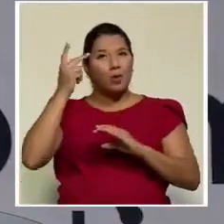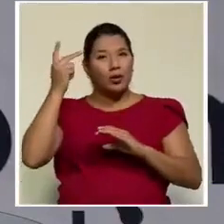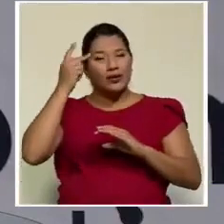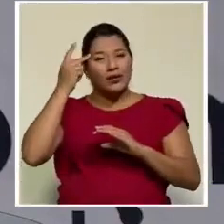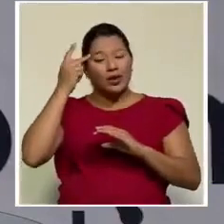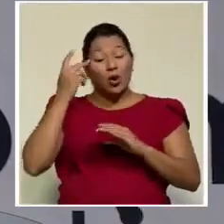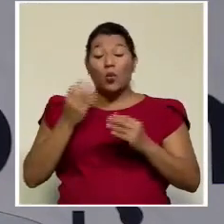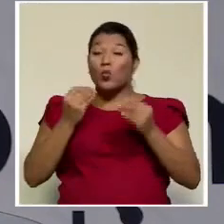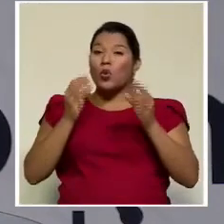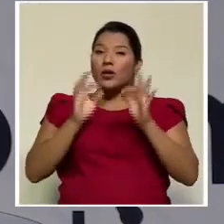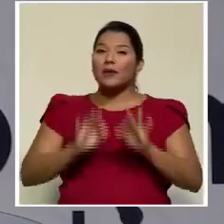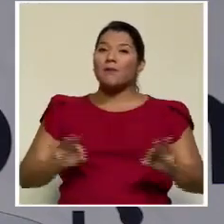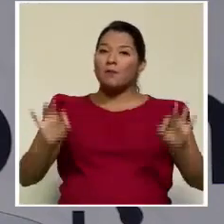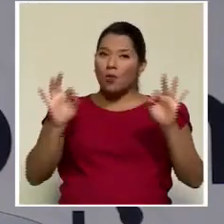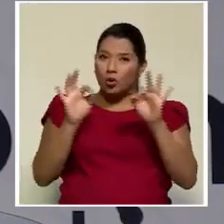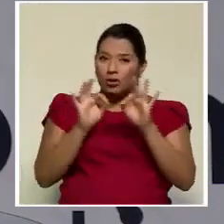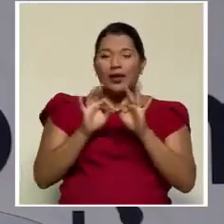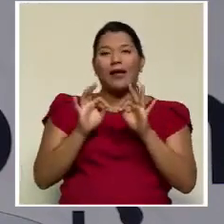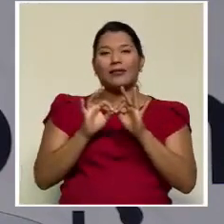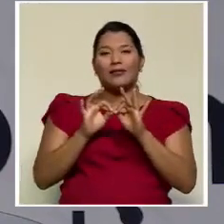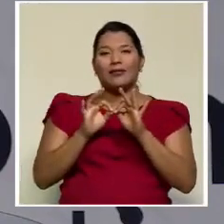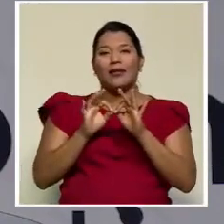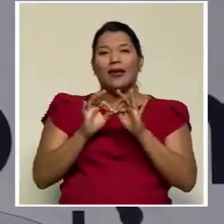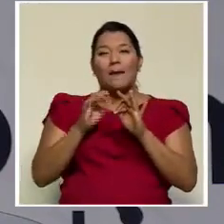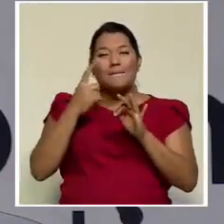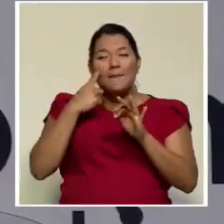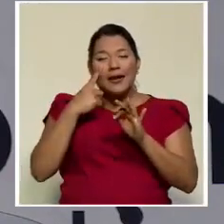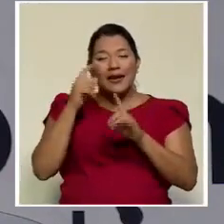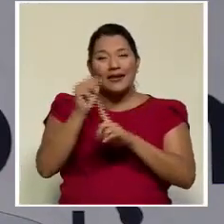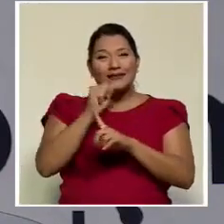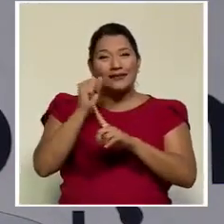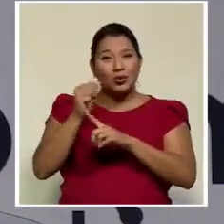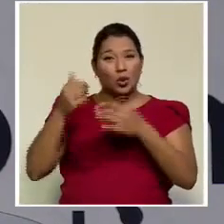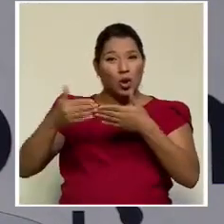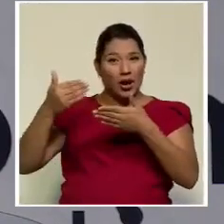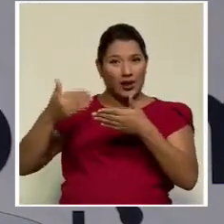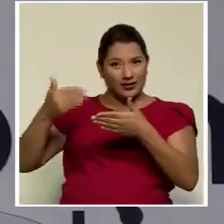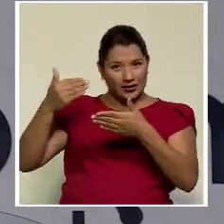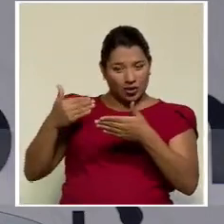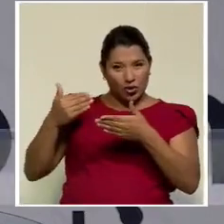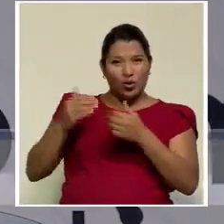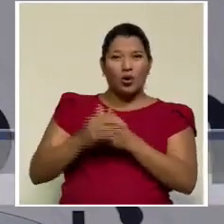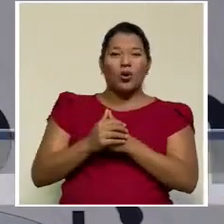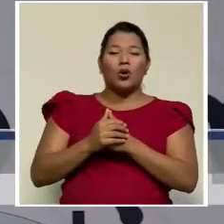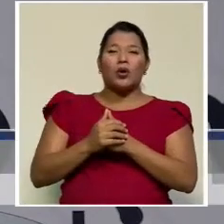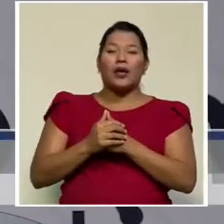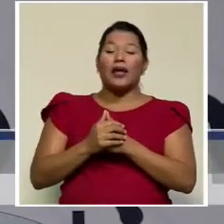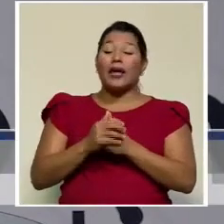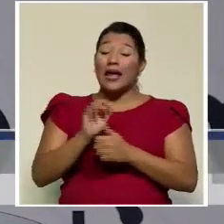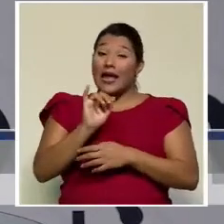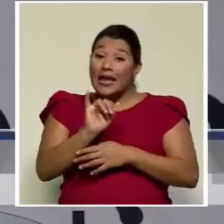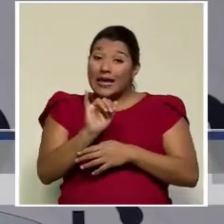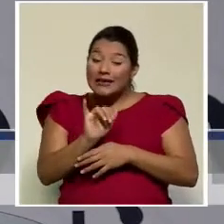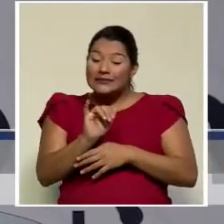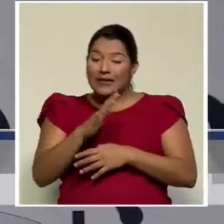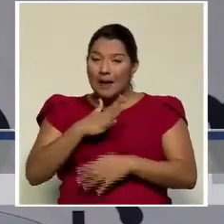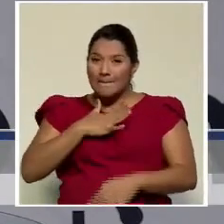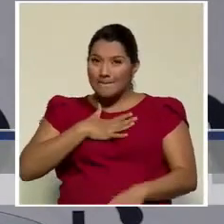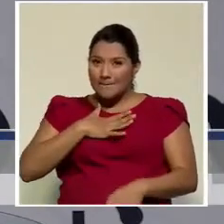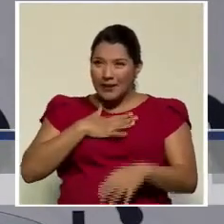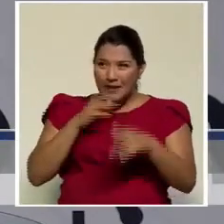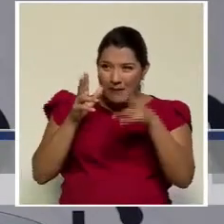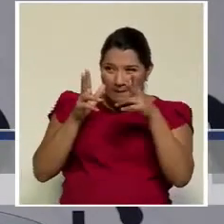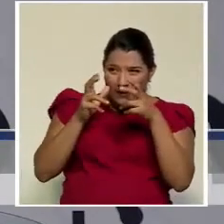es fundamental tomar en cuenta los antecedentes. Es un poco la lectura desde donde